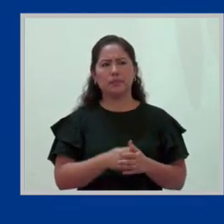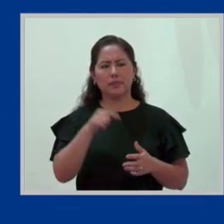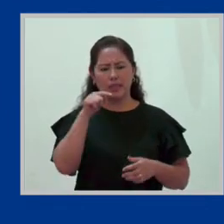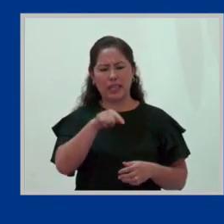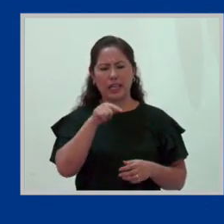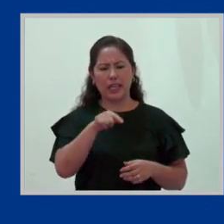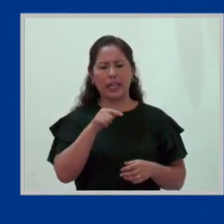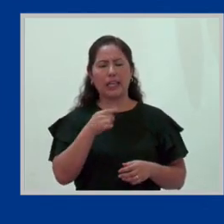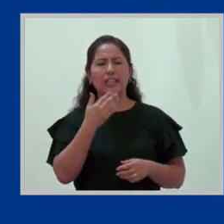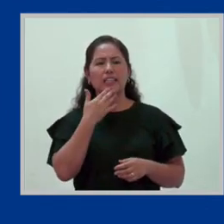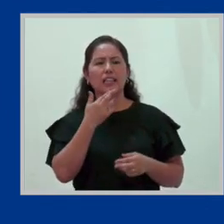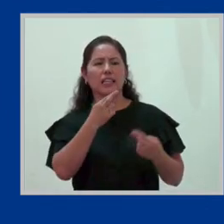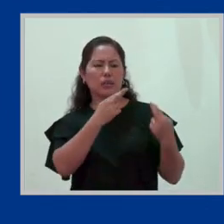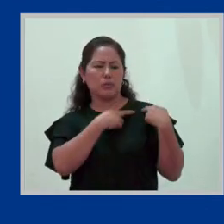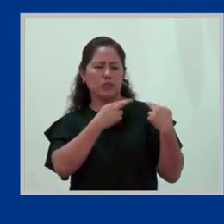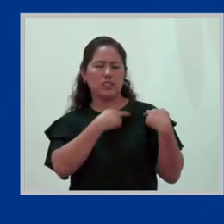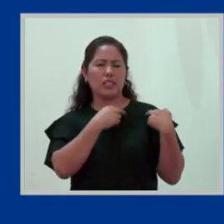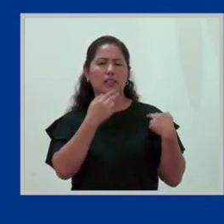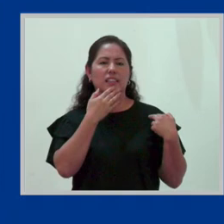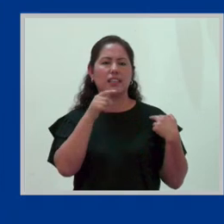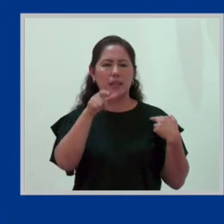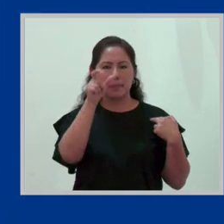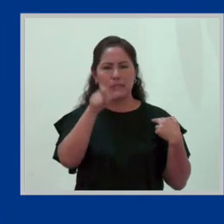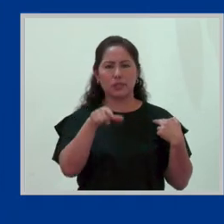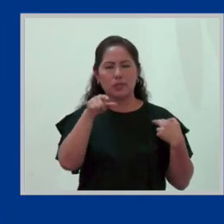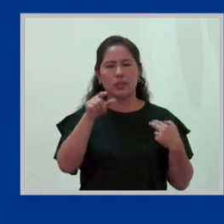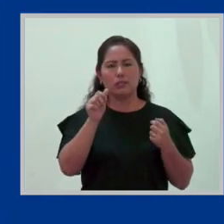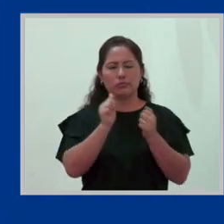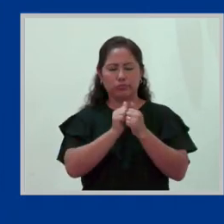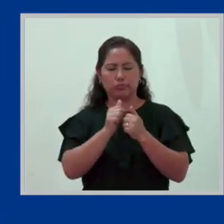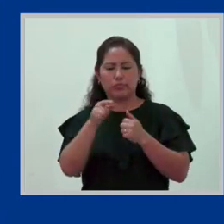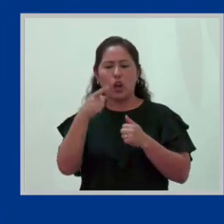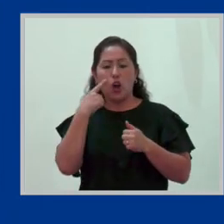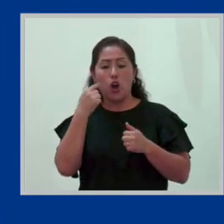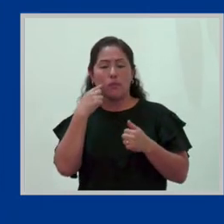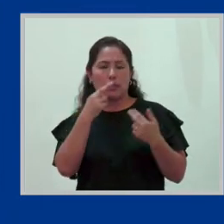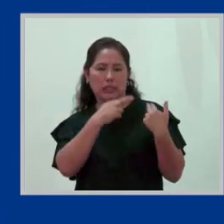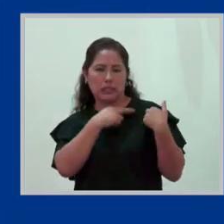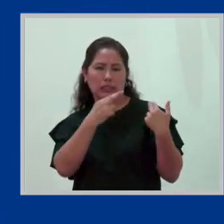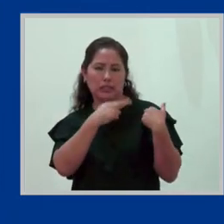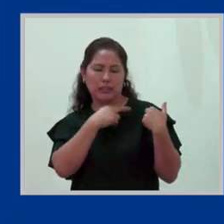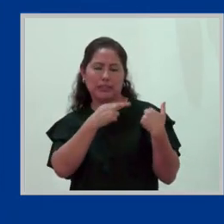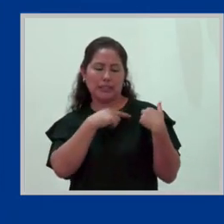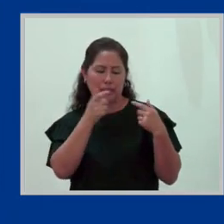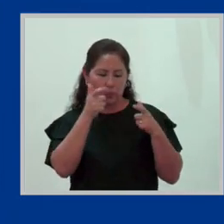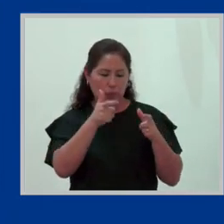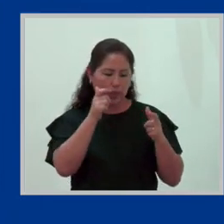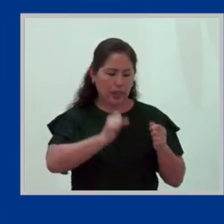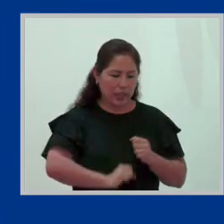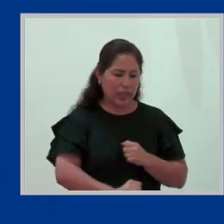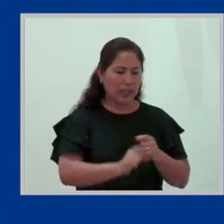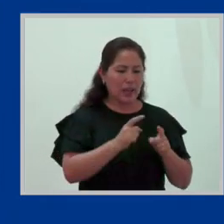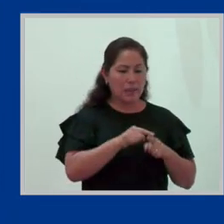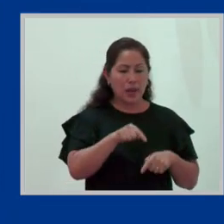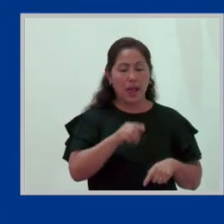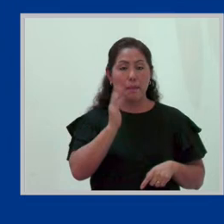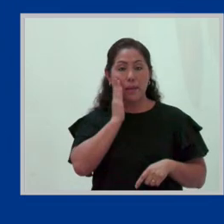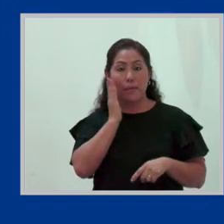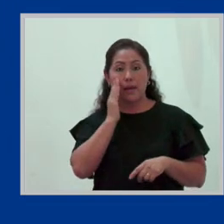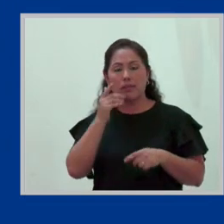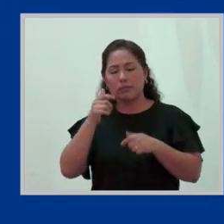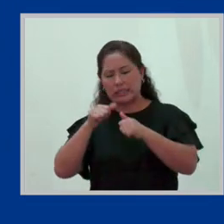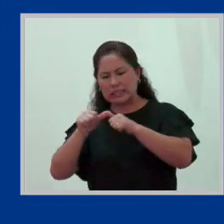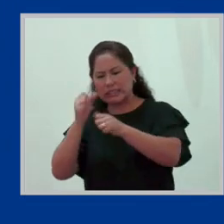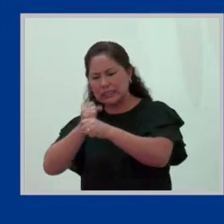persona que se encargaba de su hijo, se quedaba en casa, y la mamá iba a ser quien realizaba y seguía en su trabajo remunerado.